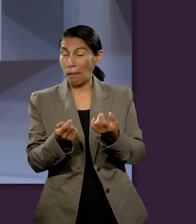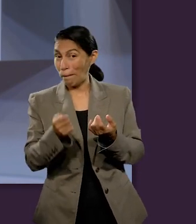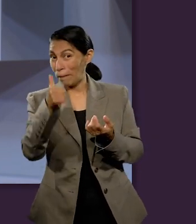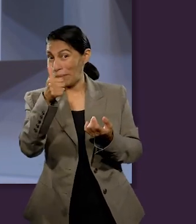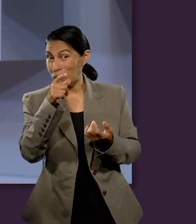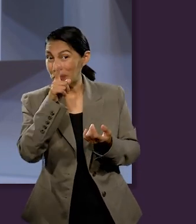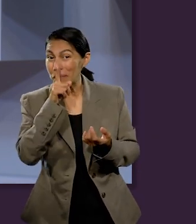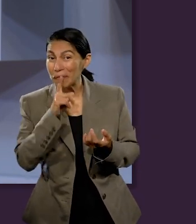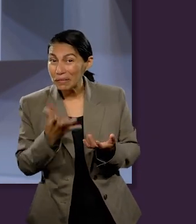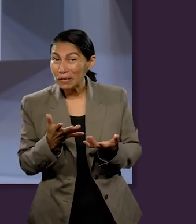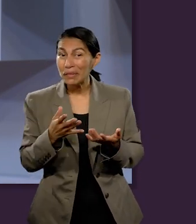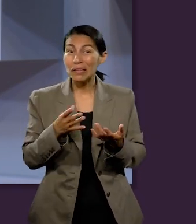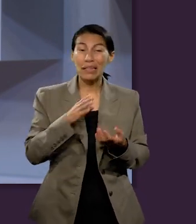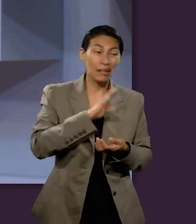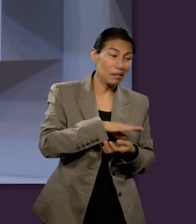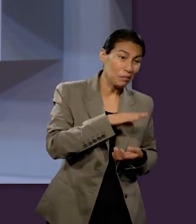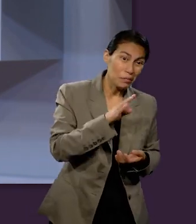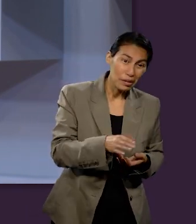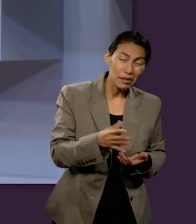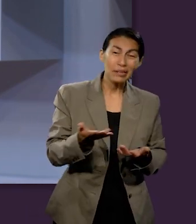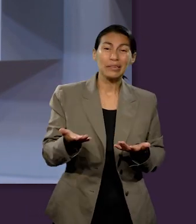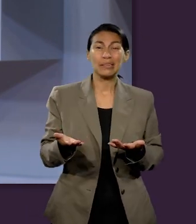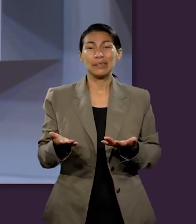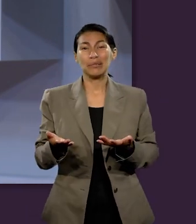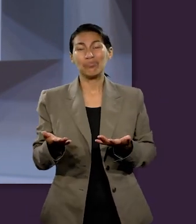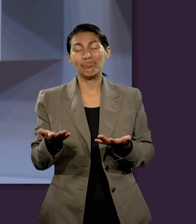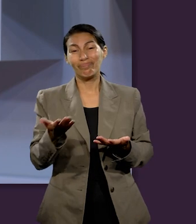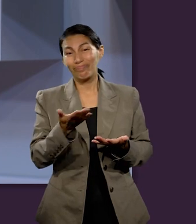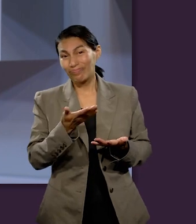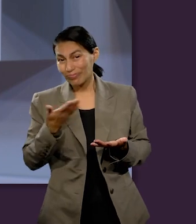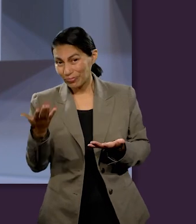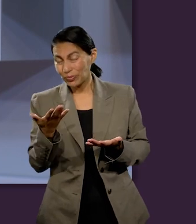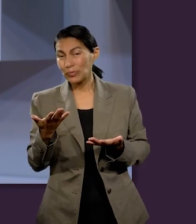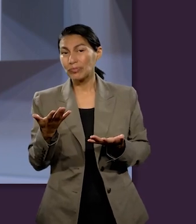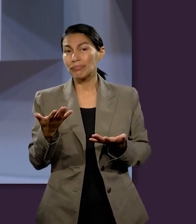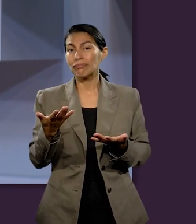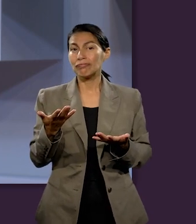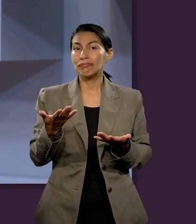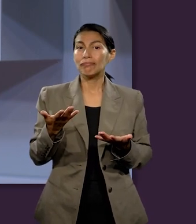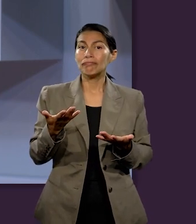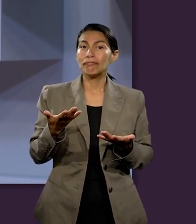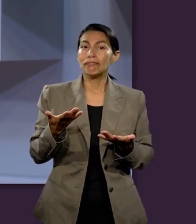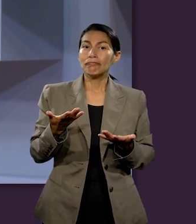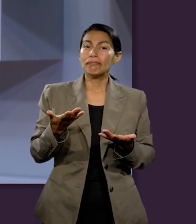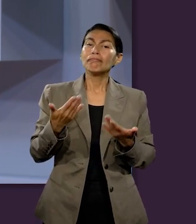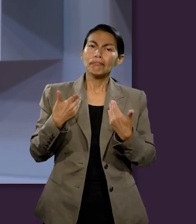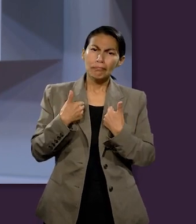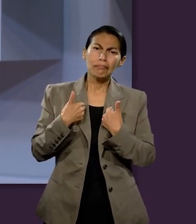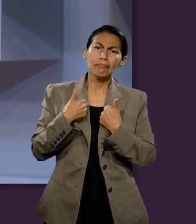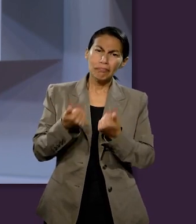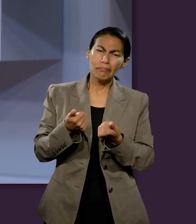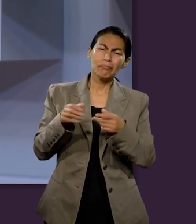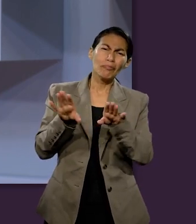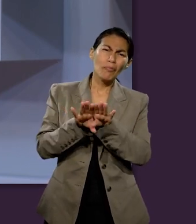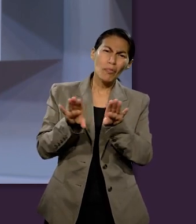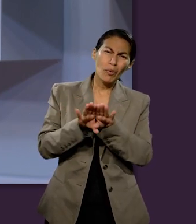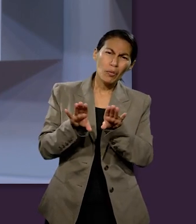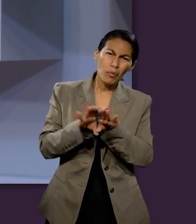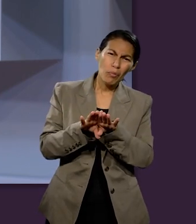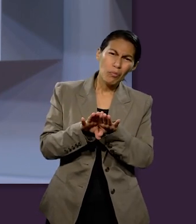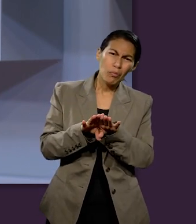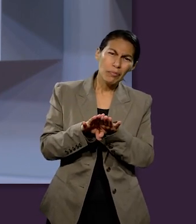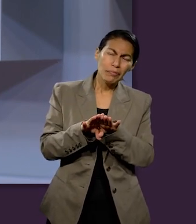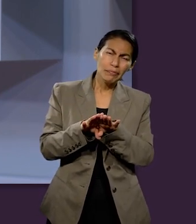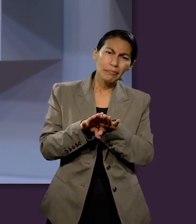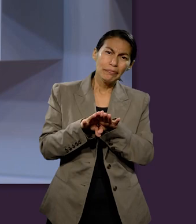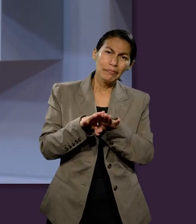cediendo ante esa primera mentira sobre la muerte precisamente, pues nos pone el